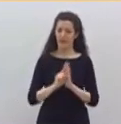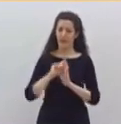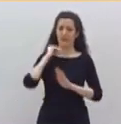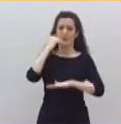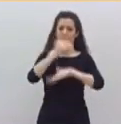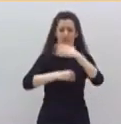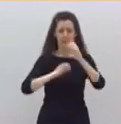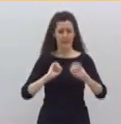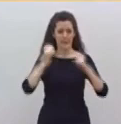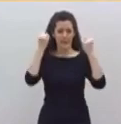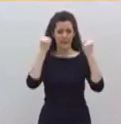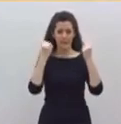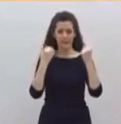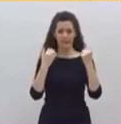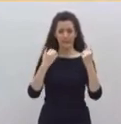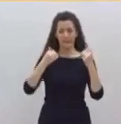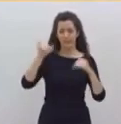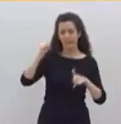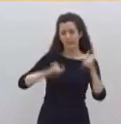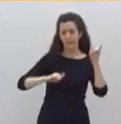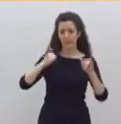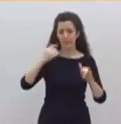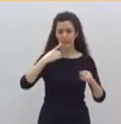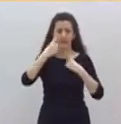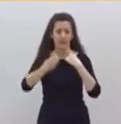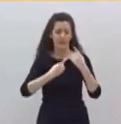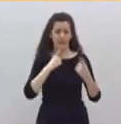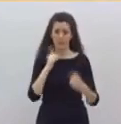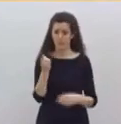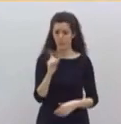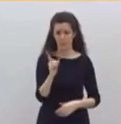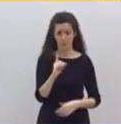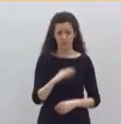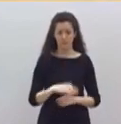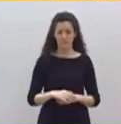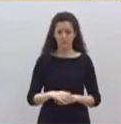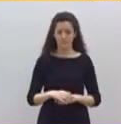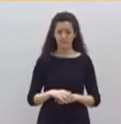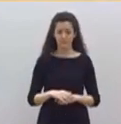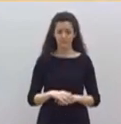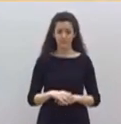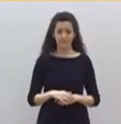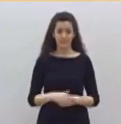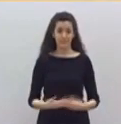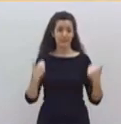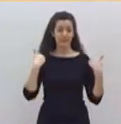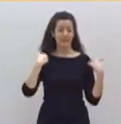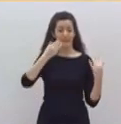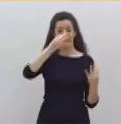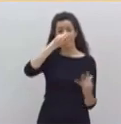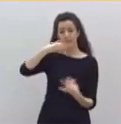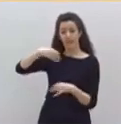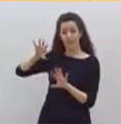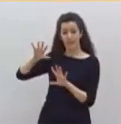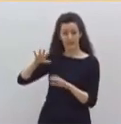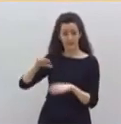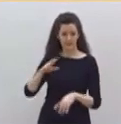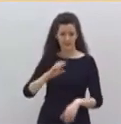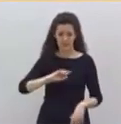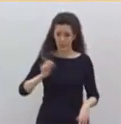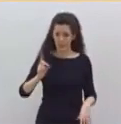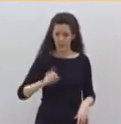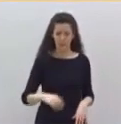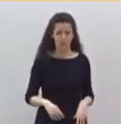que acabamos pagando caro, sin responsabilidades derivadas a los poderes públicos, sino con